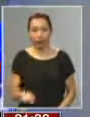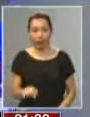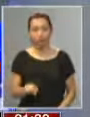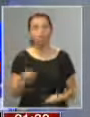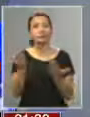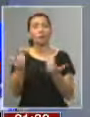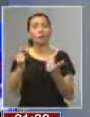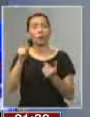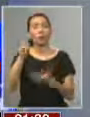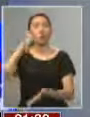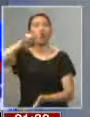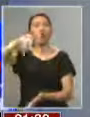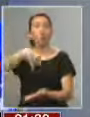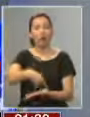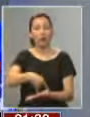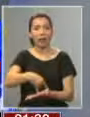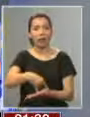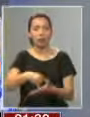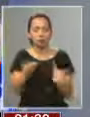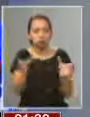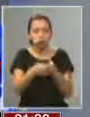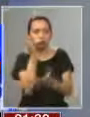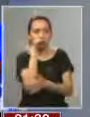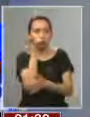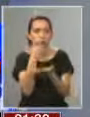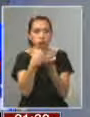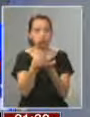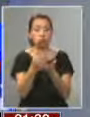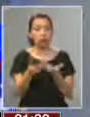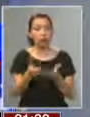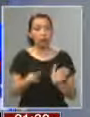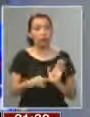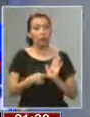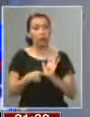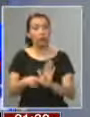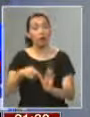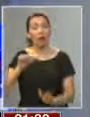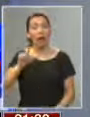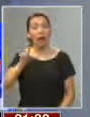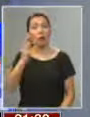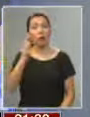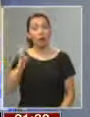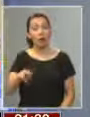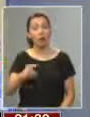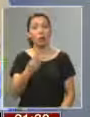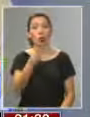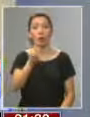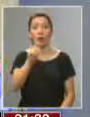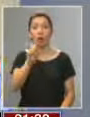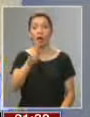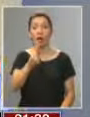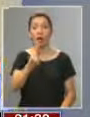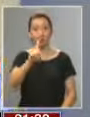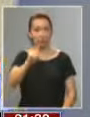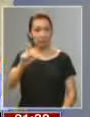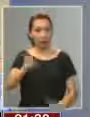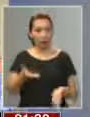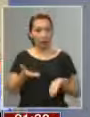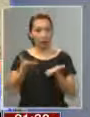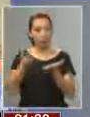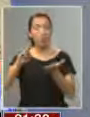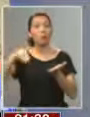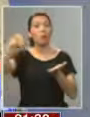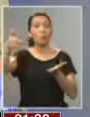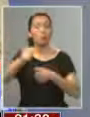Necesitamos un congreso del partido para definir si el liberalismo que proponen la Mariana Elwin y Walker es lo que la ADC va a ofrecer para las